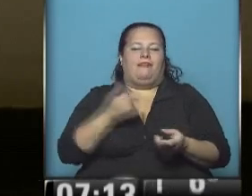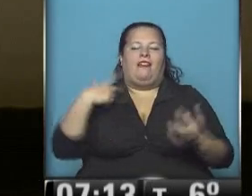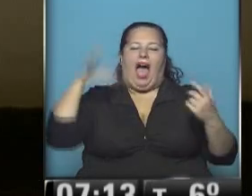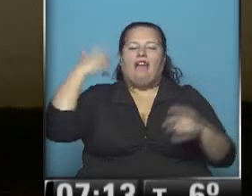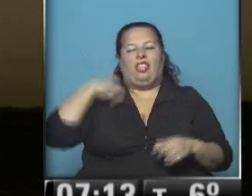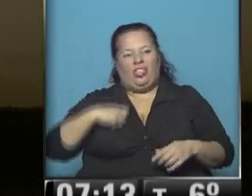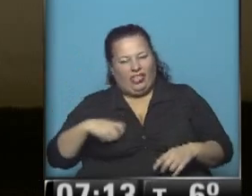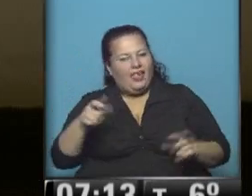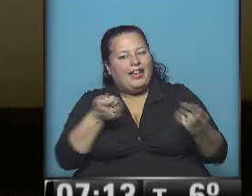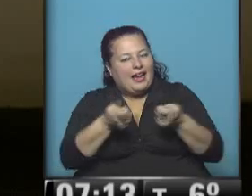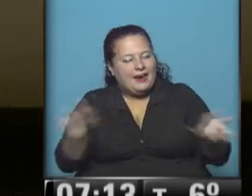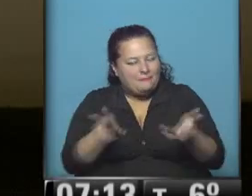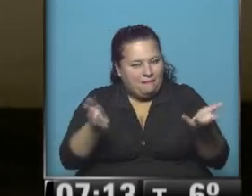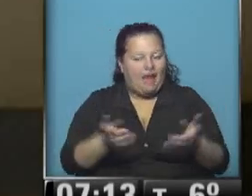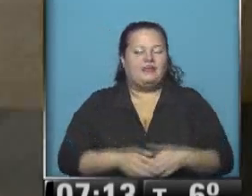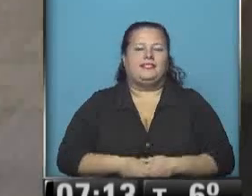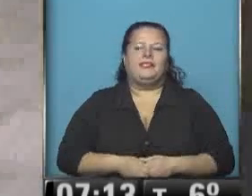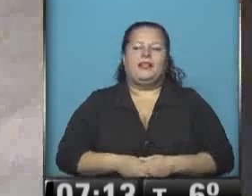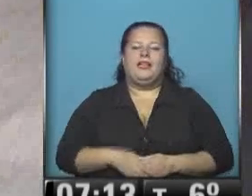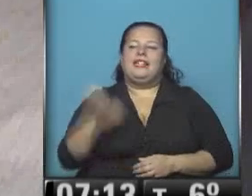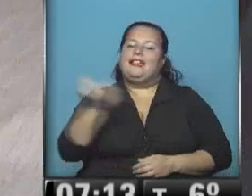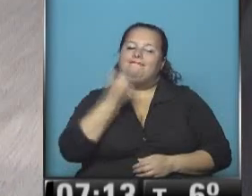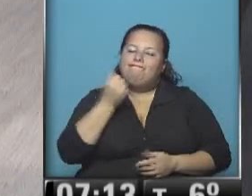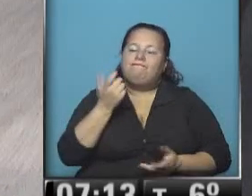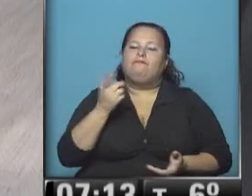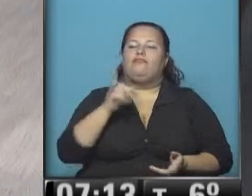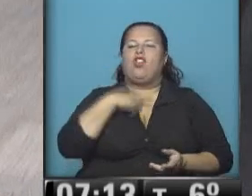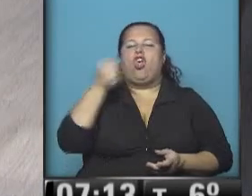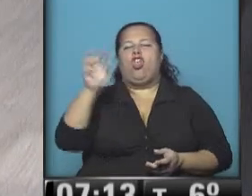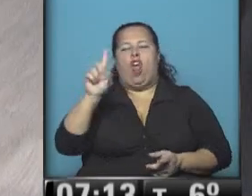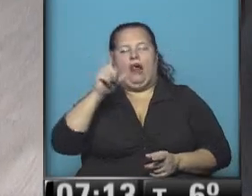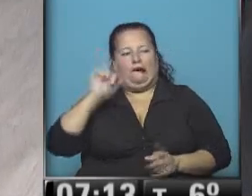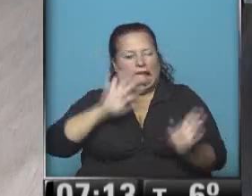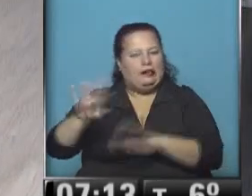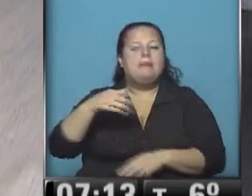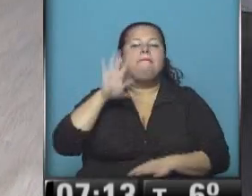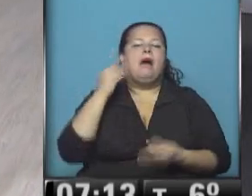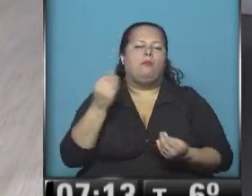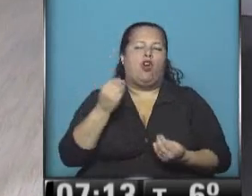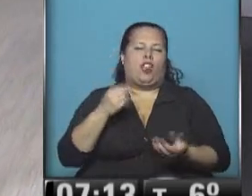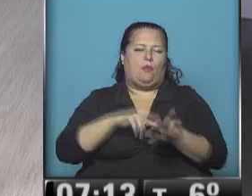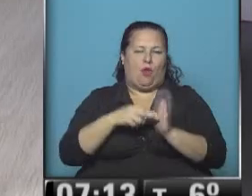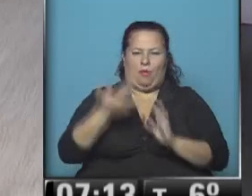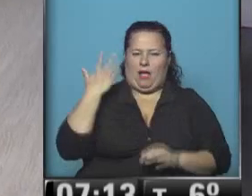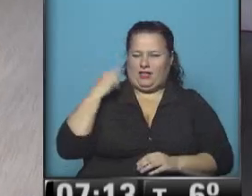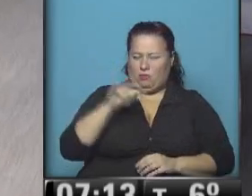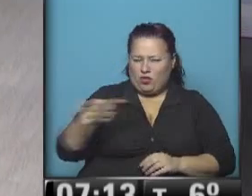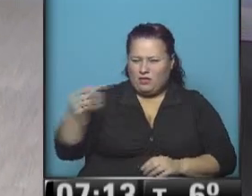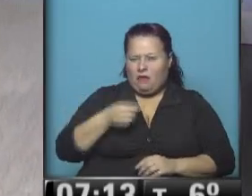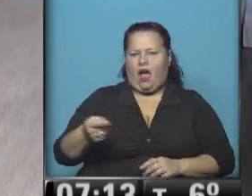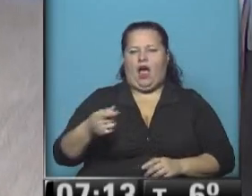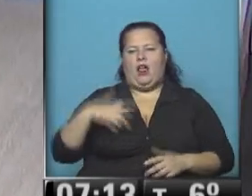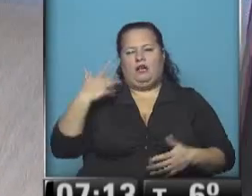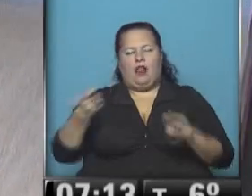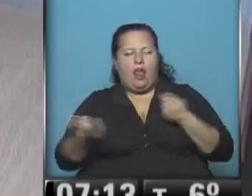desincentivar, te digo bien, tratar de que no compremos dólares, sobre todo por lo que sucedió en las últimas semanas, con esos